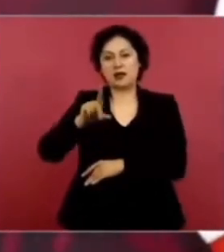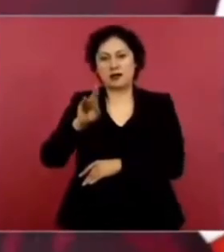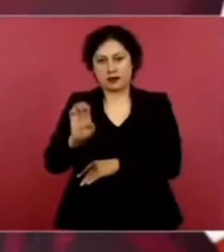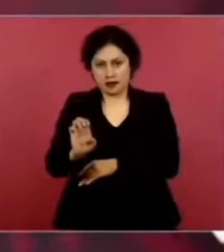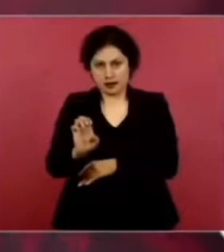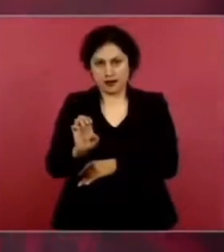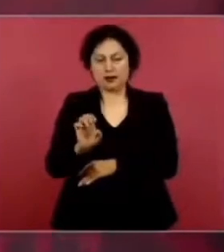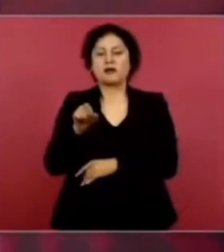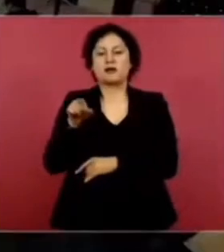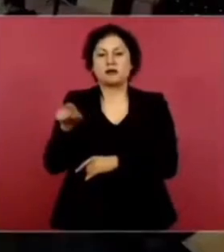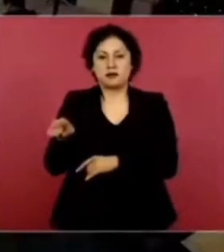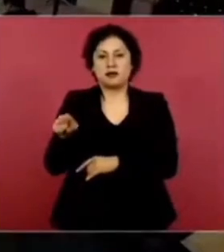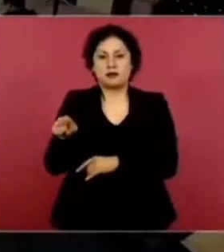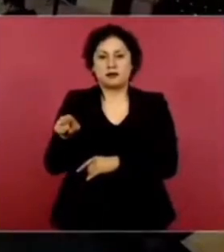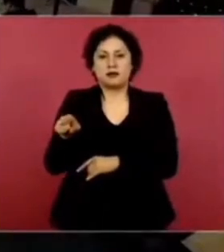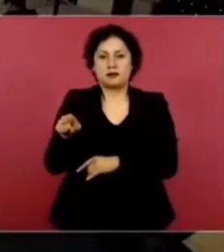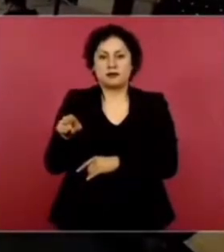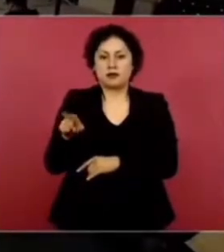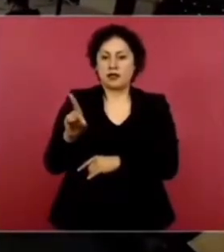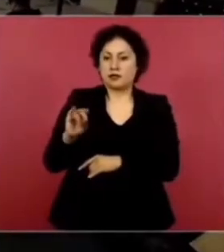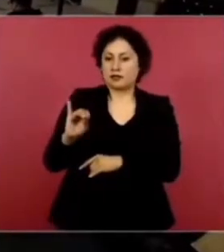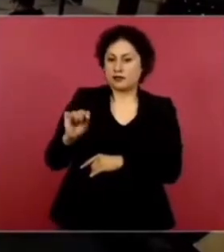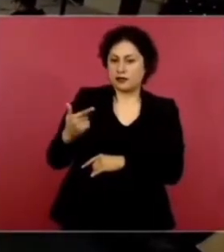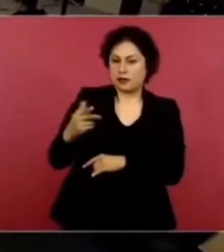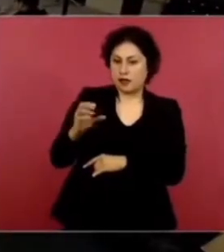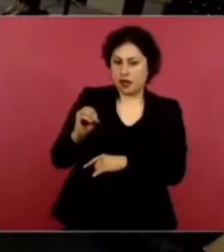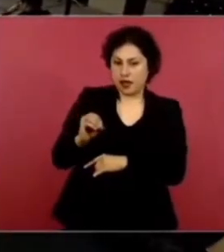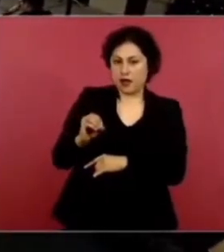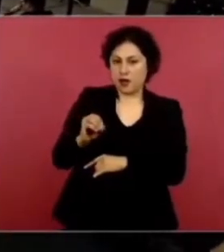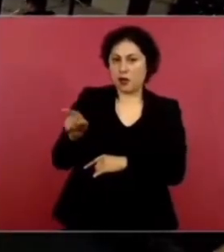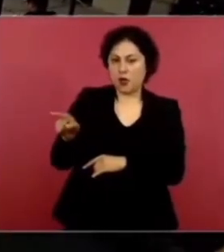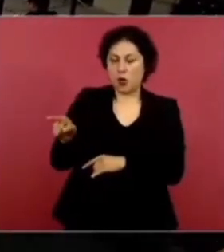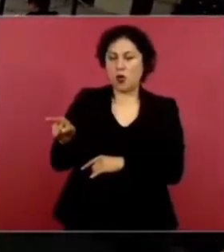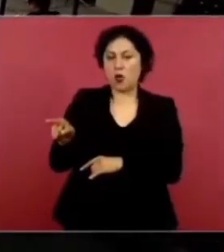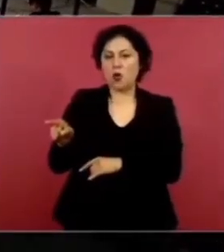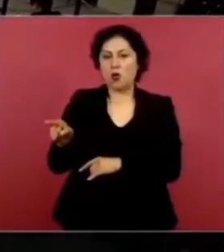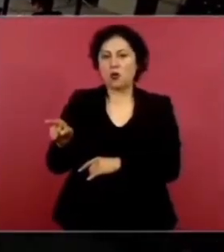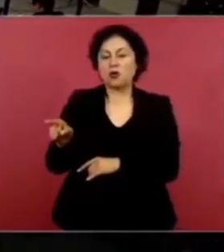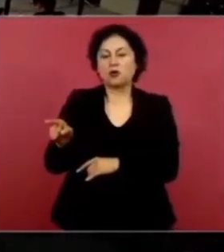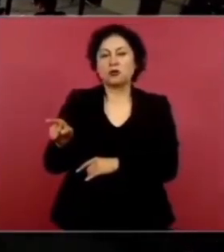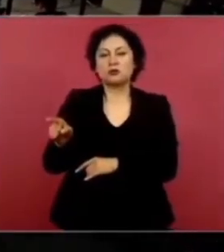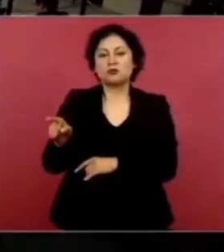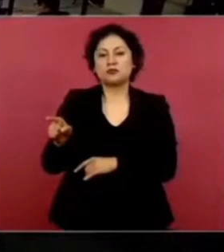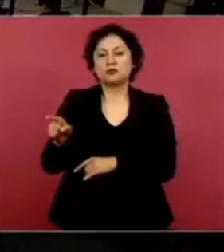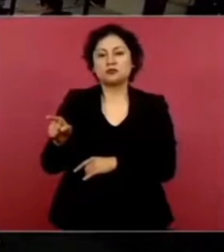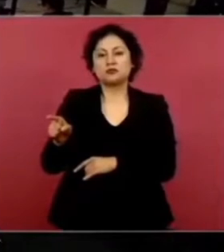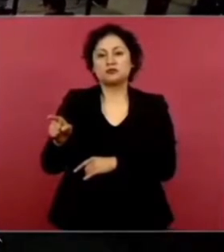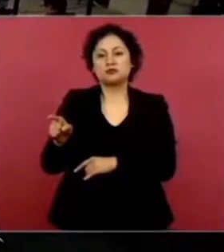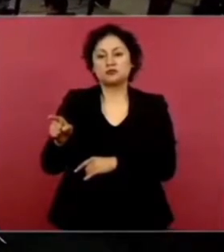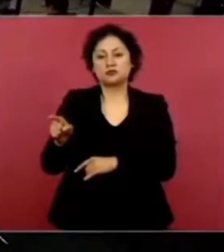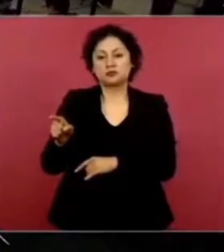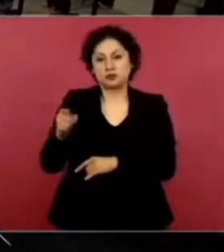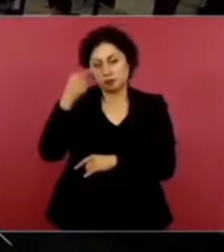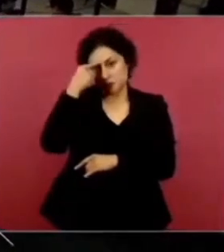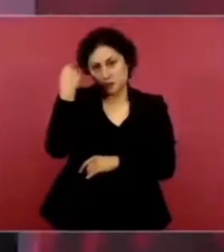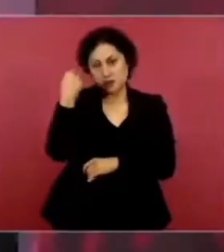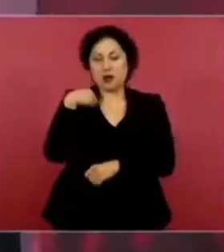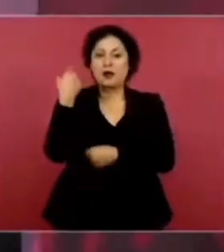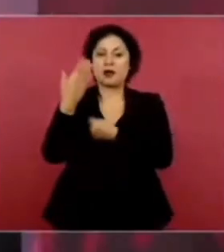a guiar. Diego. A los presidentes. van a llegar.